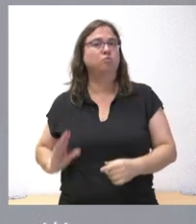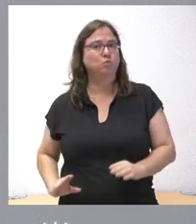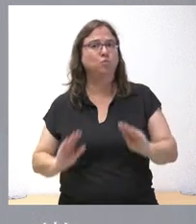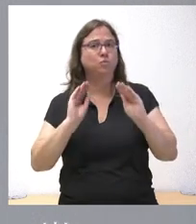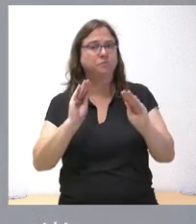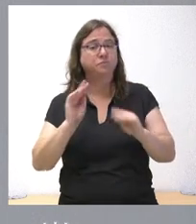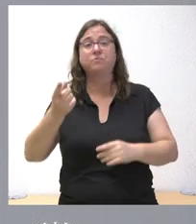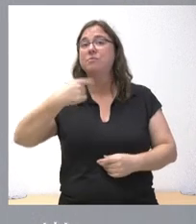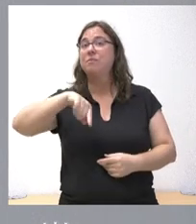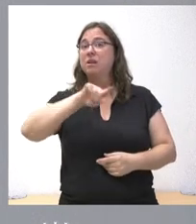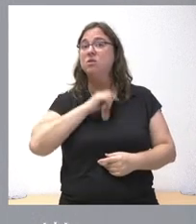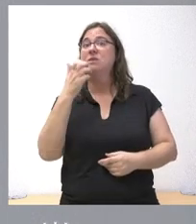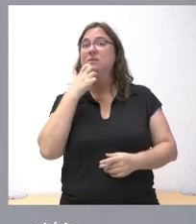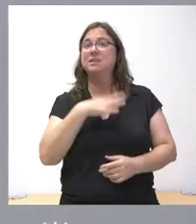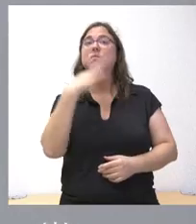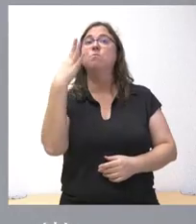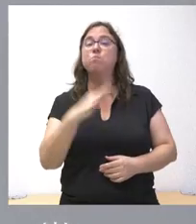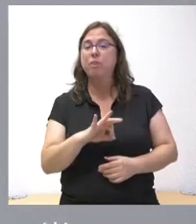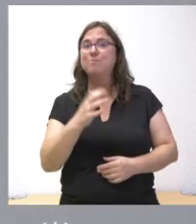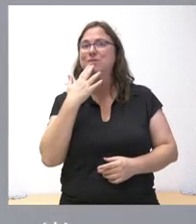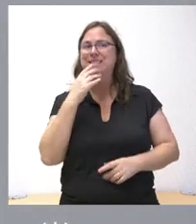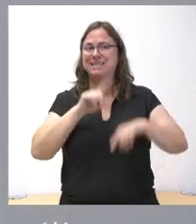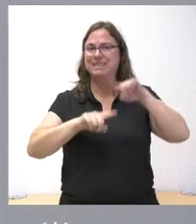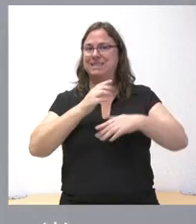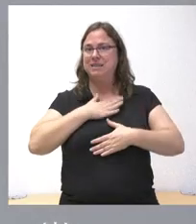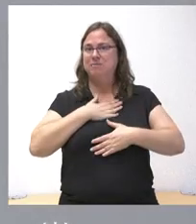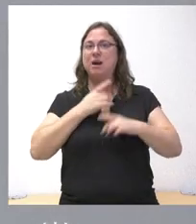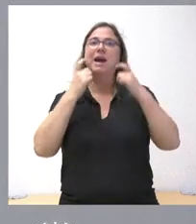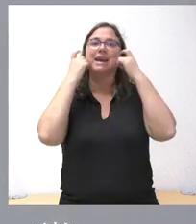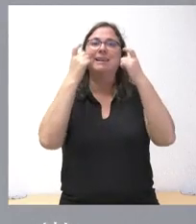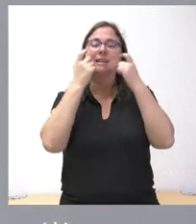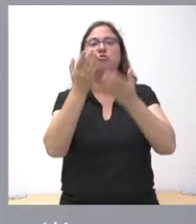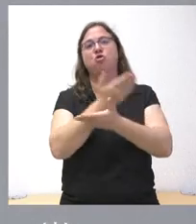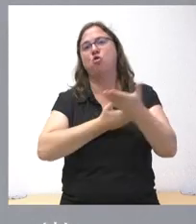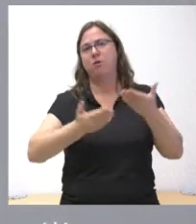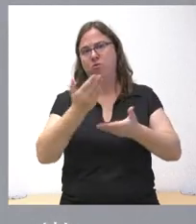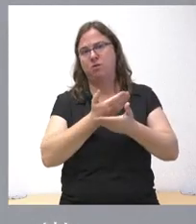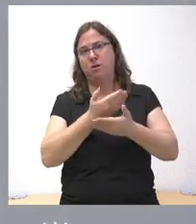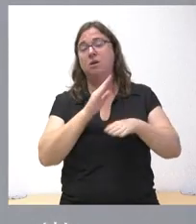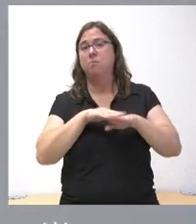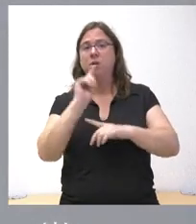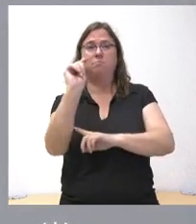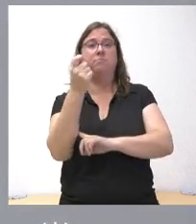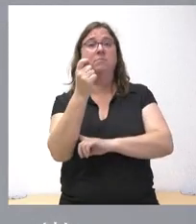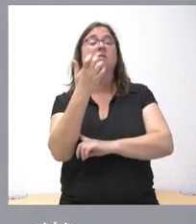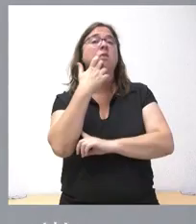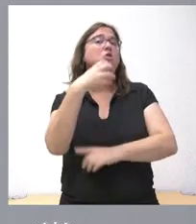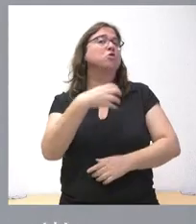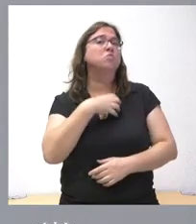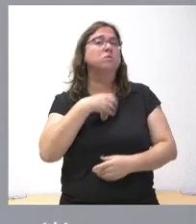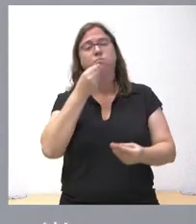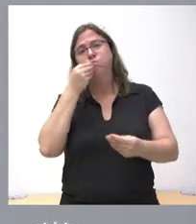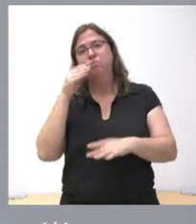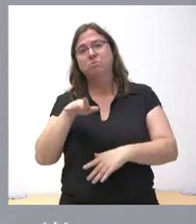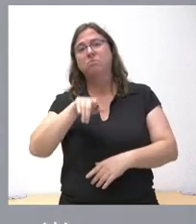Que nosotros, en la medida en que podamos, si depende de nosotros, pues intentaremos que se colabore en que esto sea posible, pero que no podemos sustituir